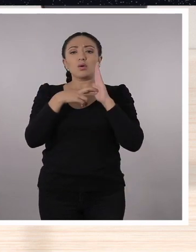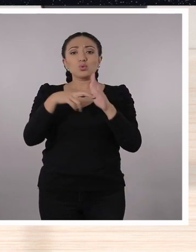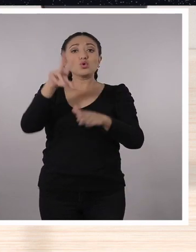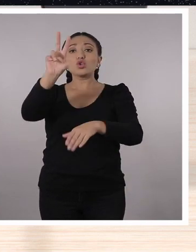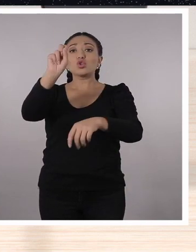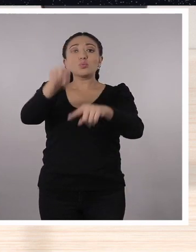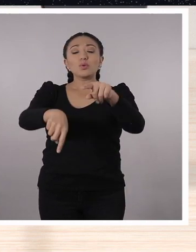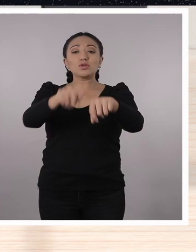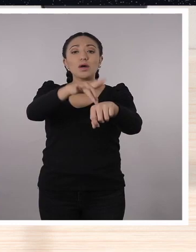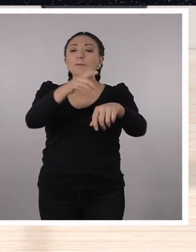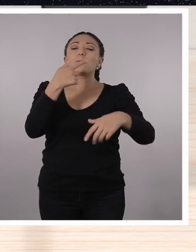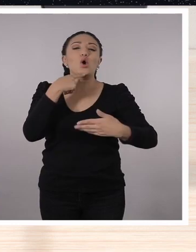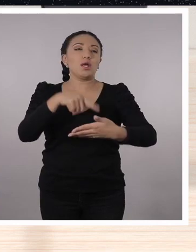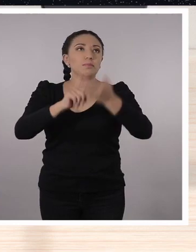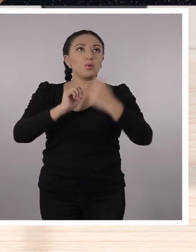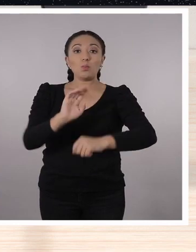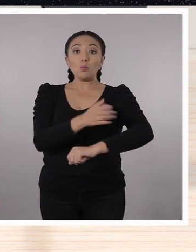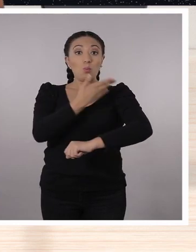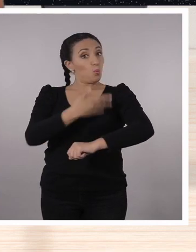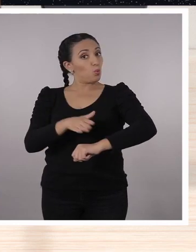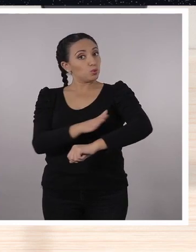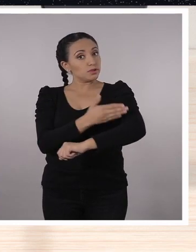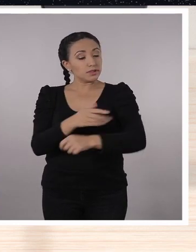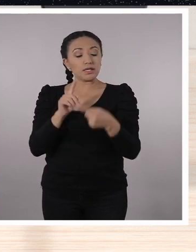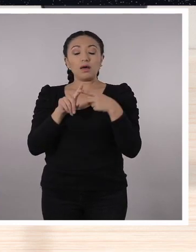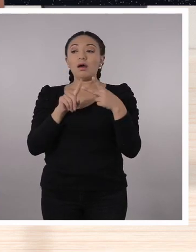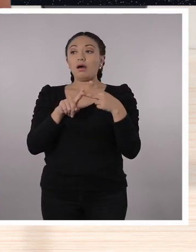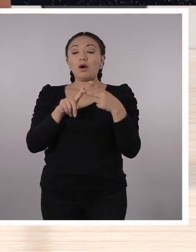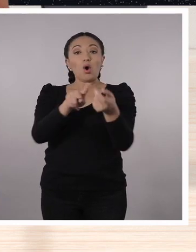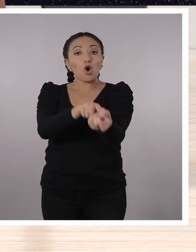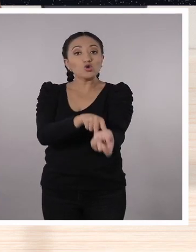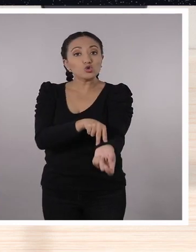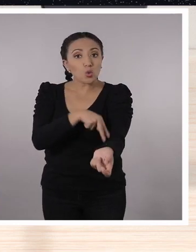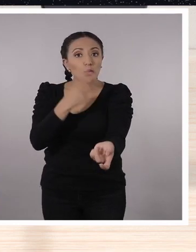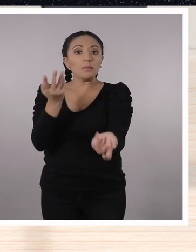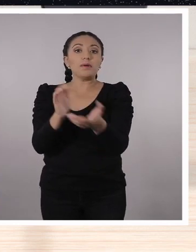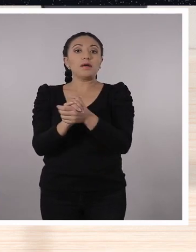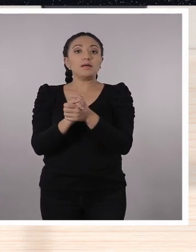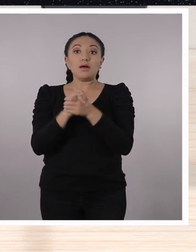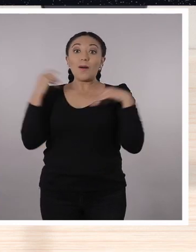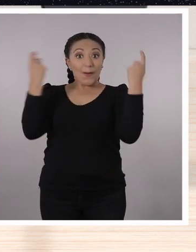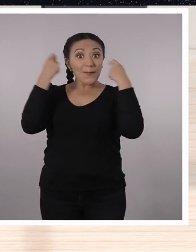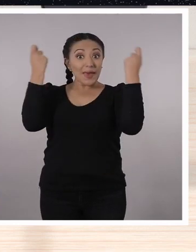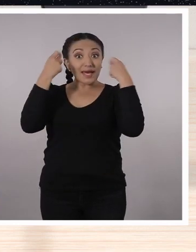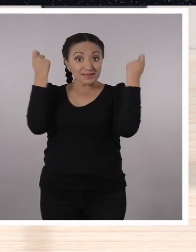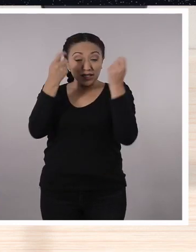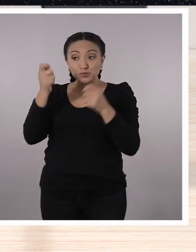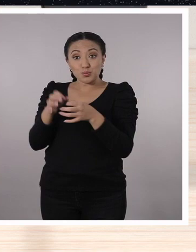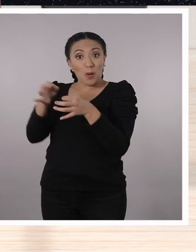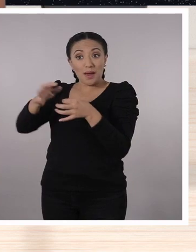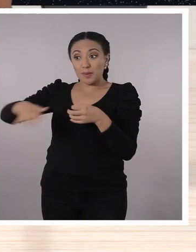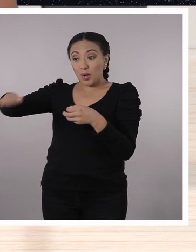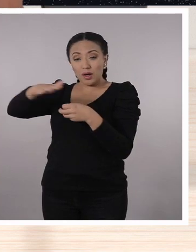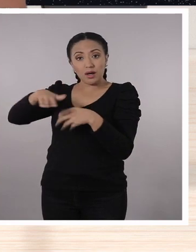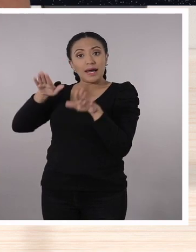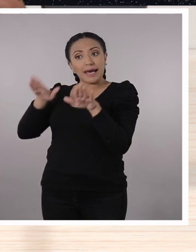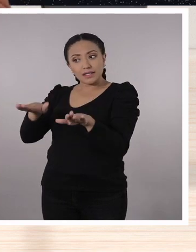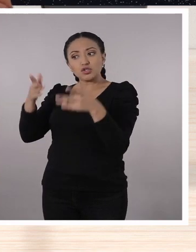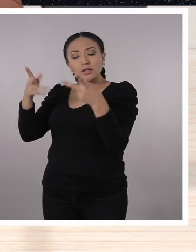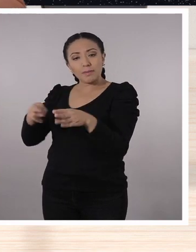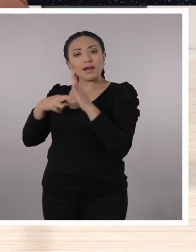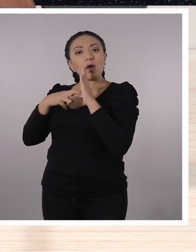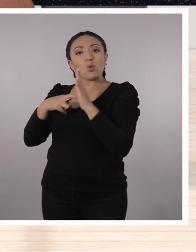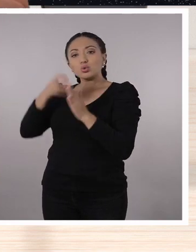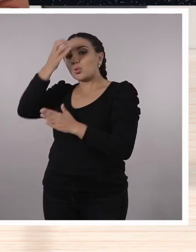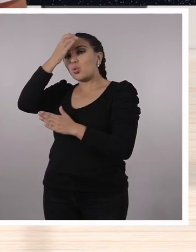la música o las costumbres o las tradiciones. O las fiestas populares. Exacto. Y ¿sabes qué, Inely? Hoy vamos a hacer este